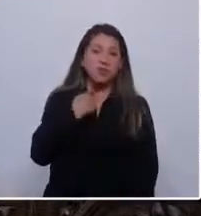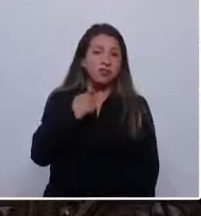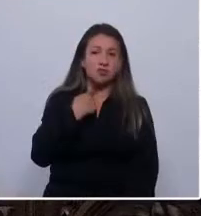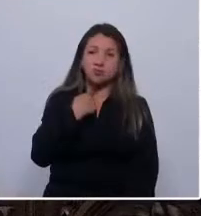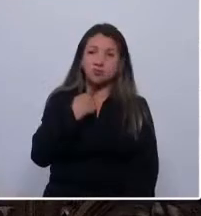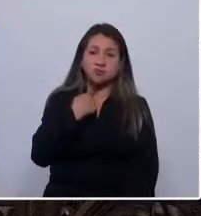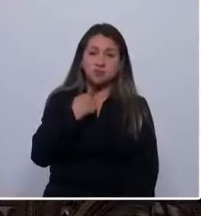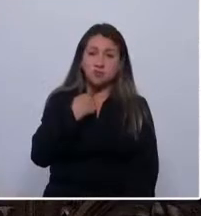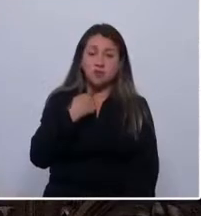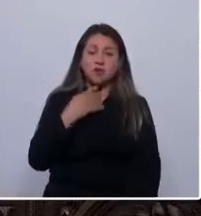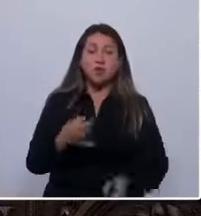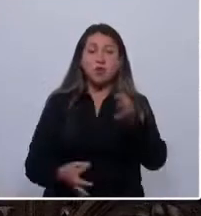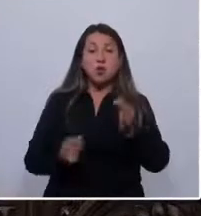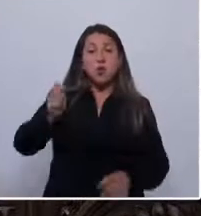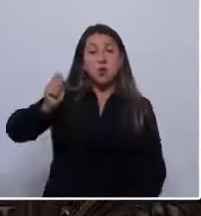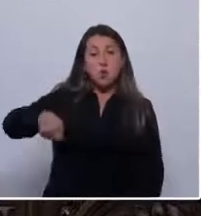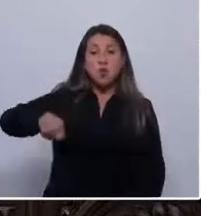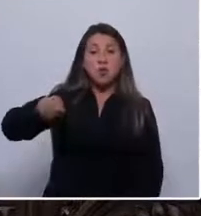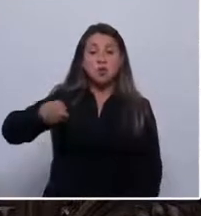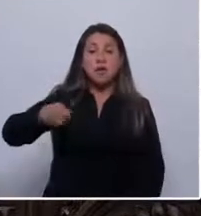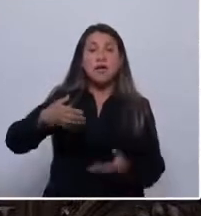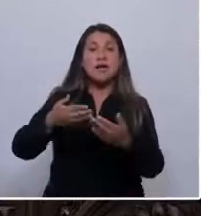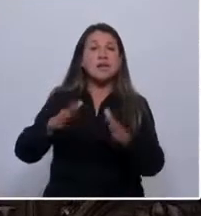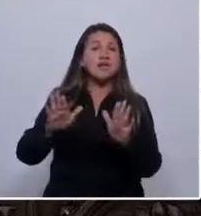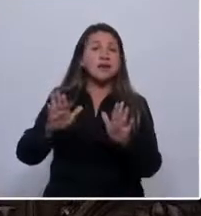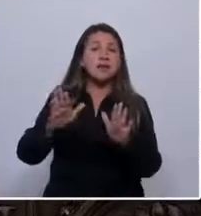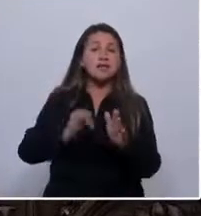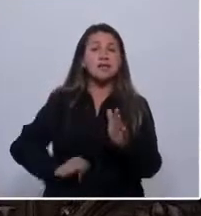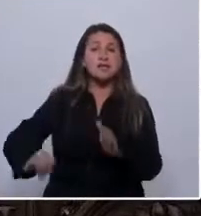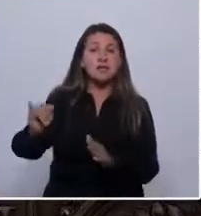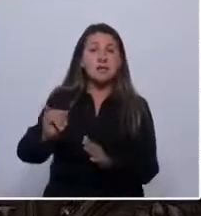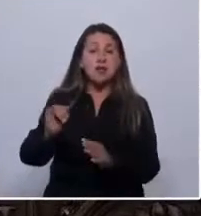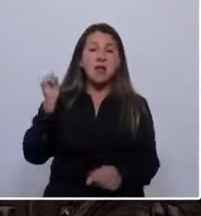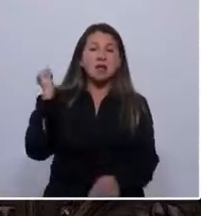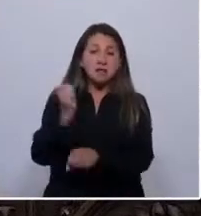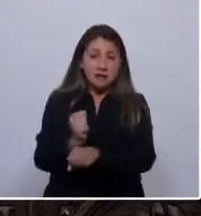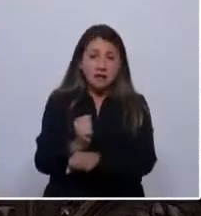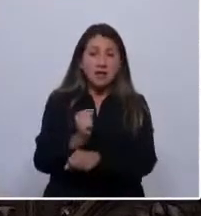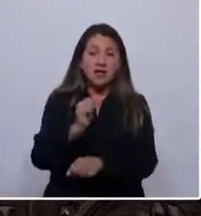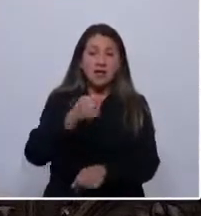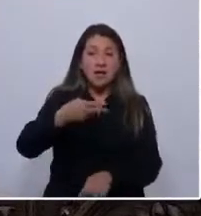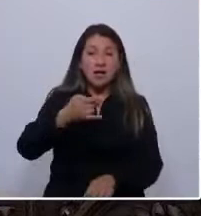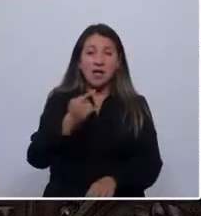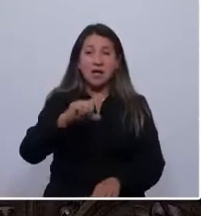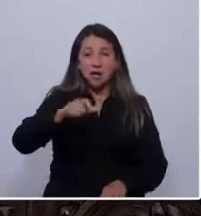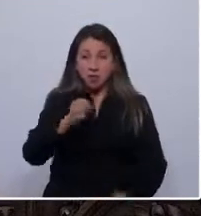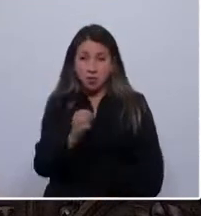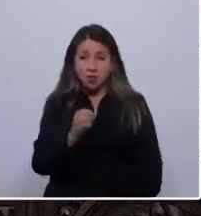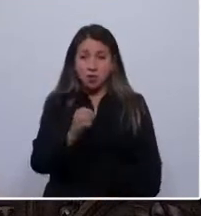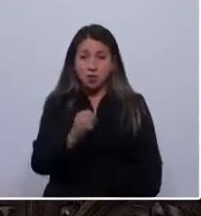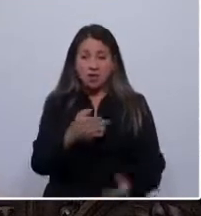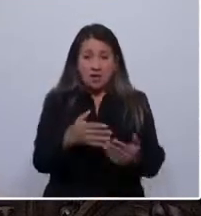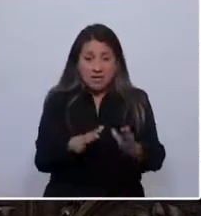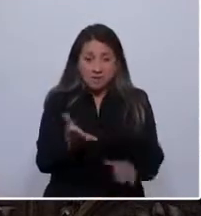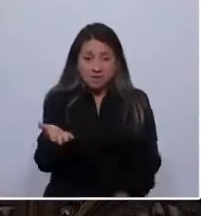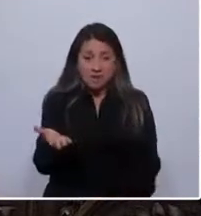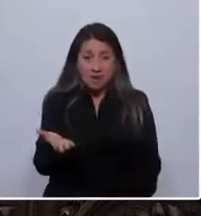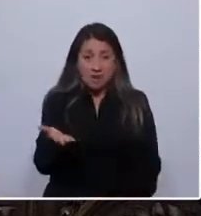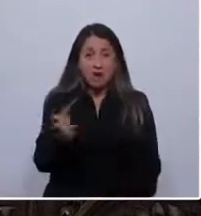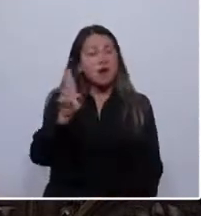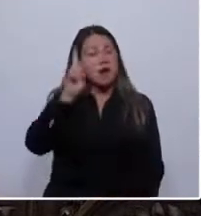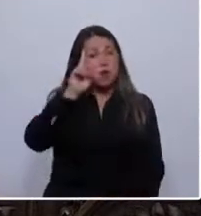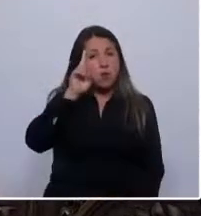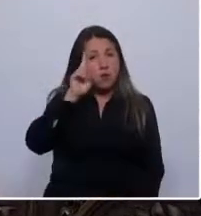y una jueza le otorgó la libertad condicional al asesino del tambor Hugo Bustamante. Pero debo recordar